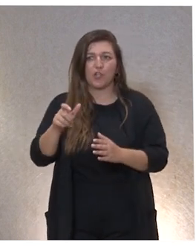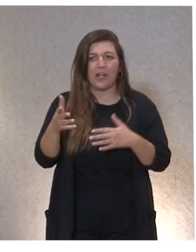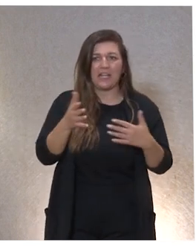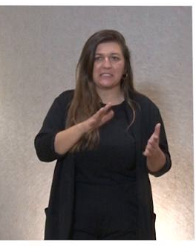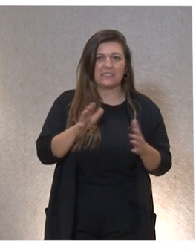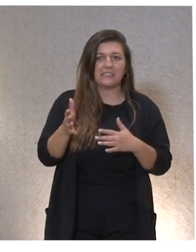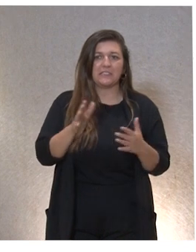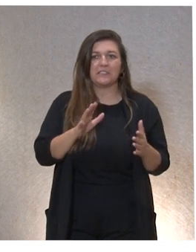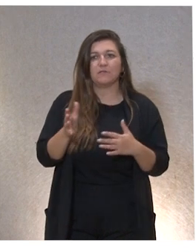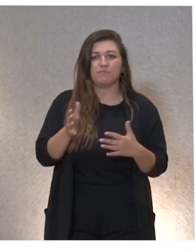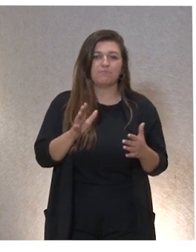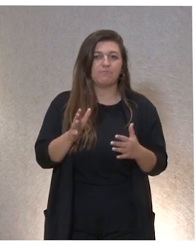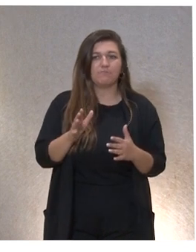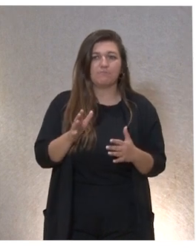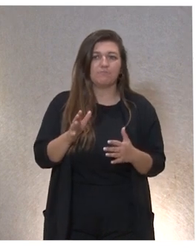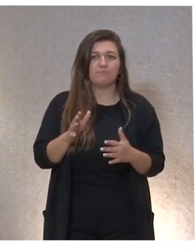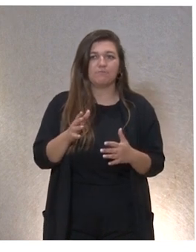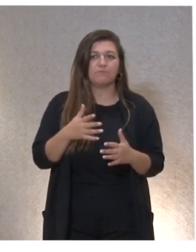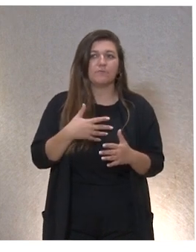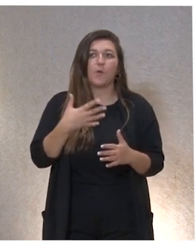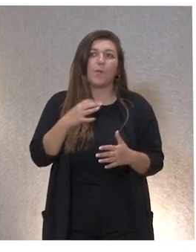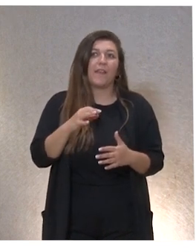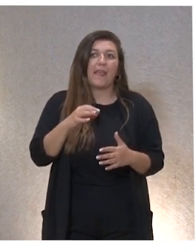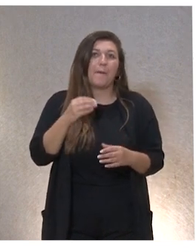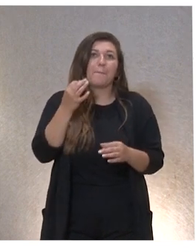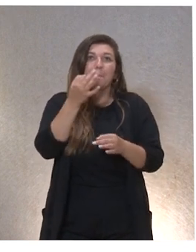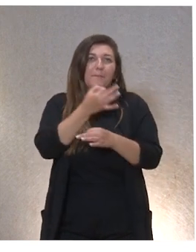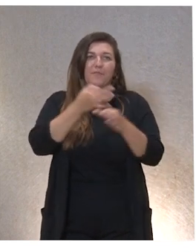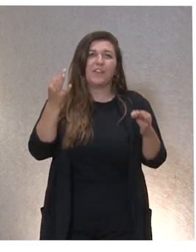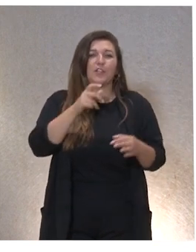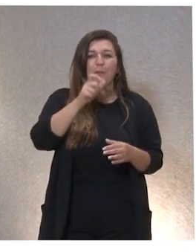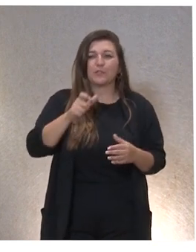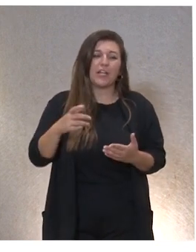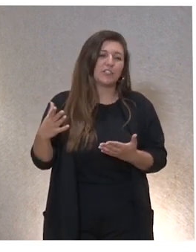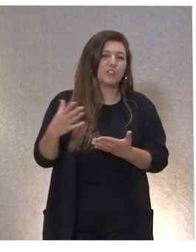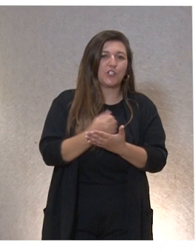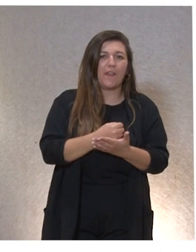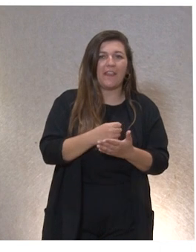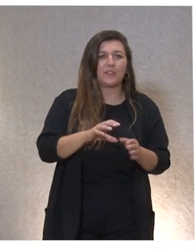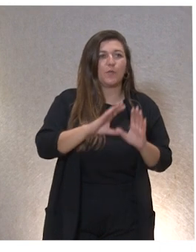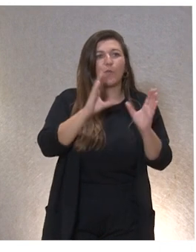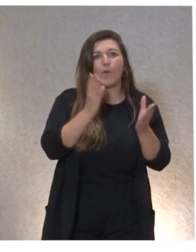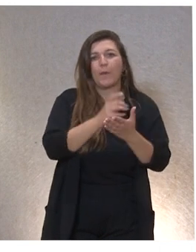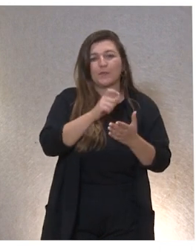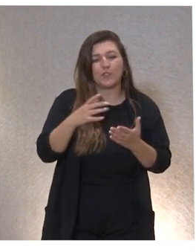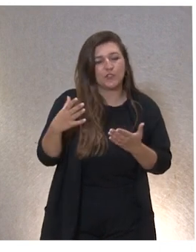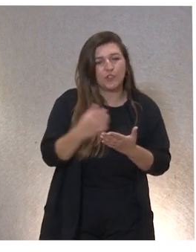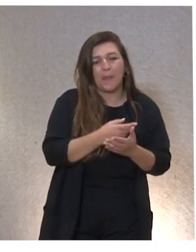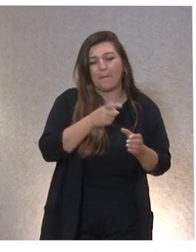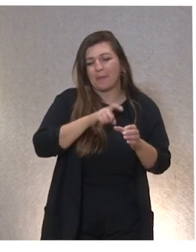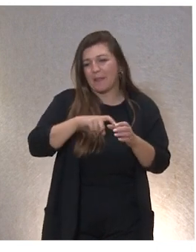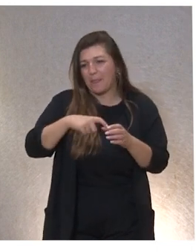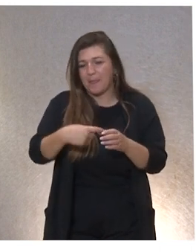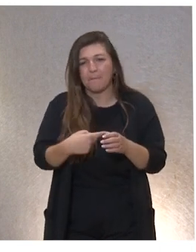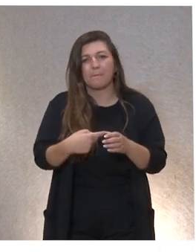muchos más nuestro ideal sería que todos los que estamos aquí y todo el mundo participara porque la mayor participación